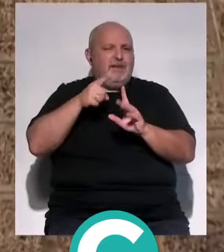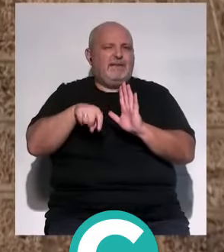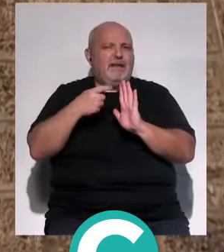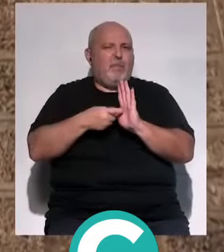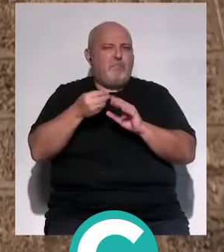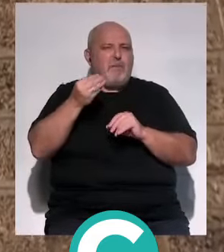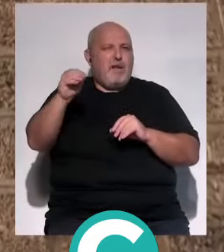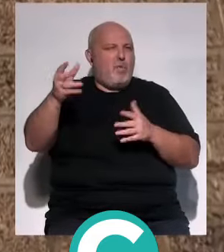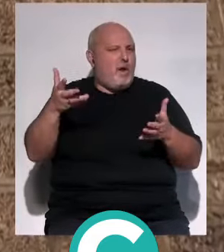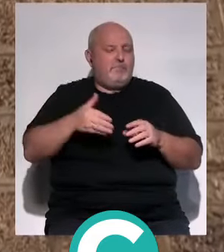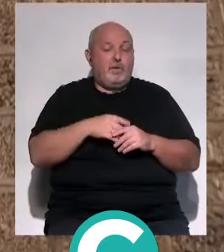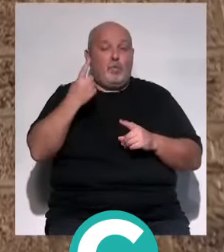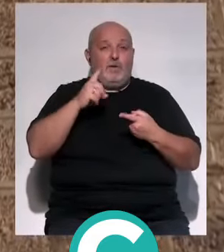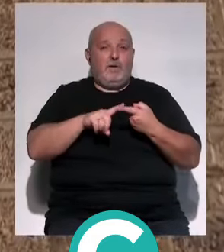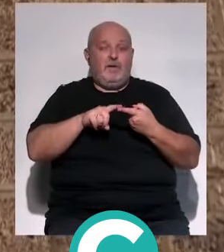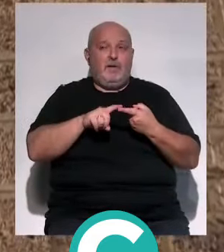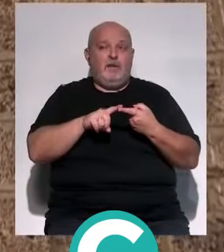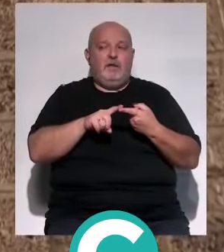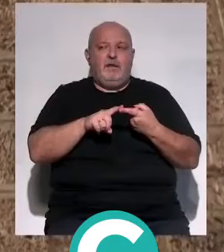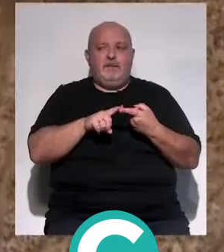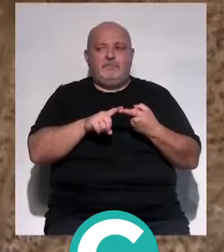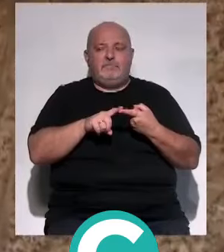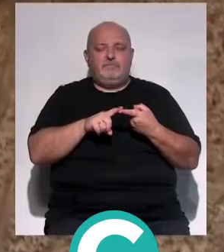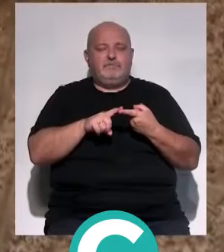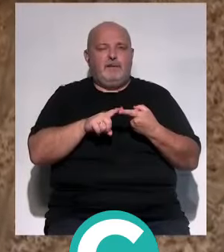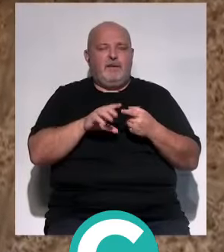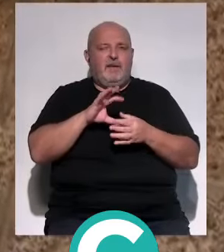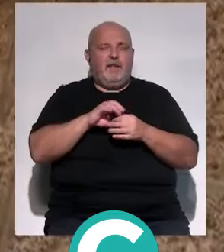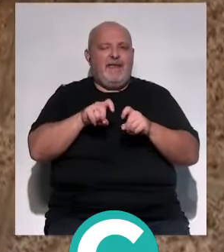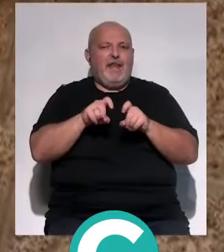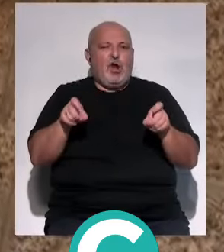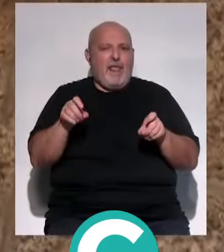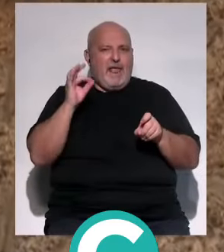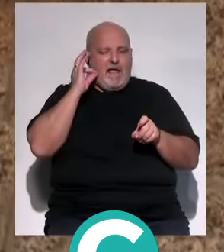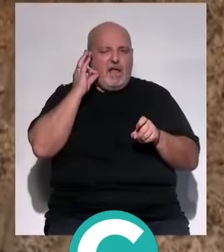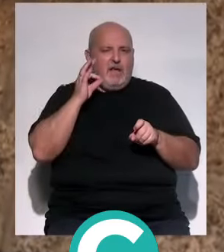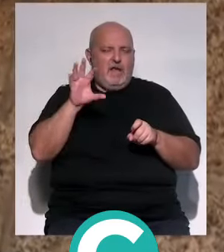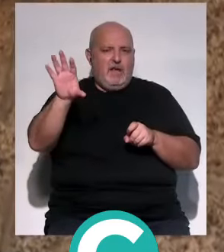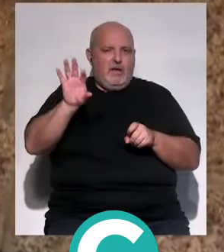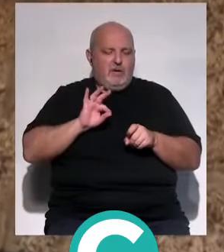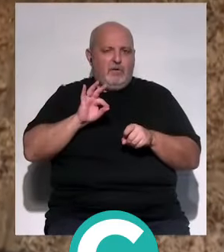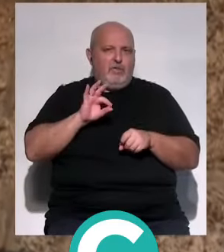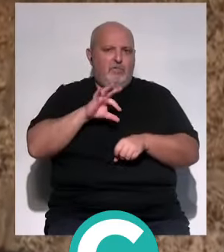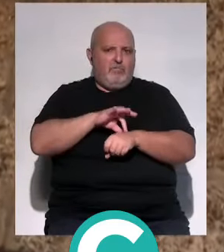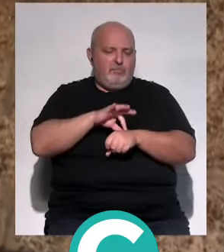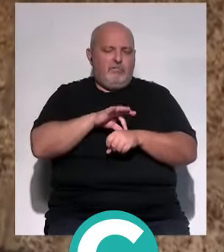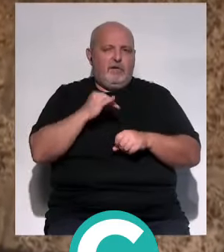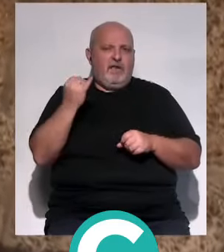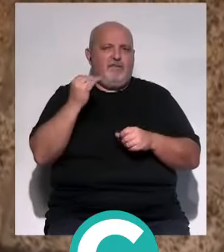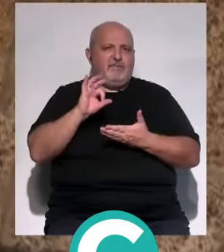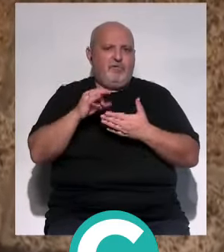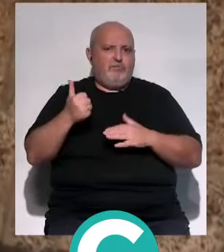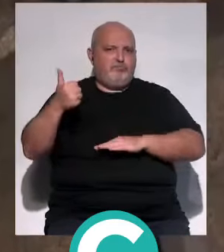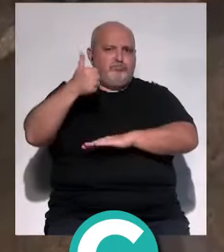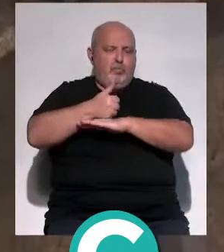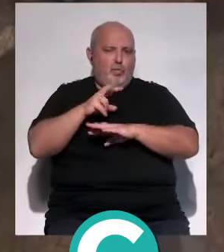del paciente? Una de ellas es la obstetricia y la ginecología, con el doctor Sánchez Cibanto, nuestro jefe de servicio,